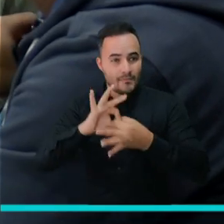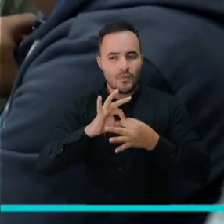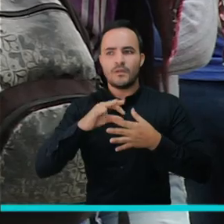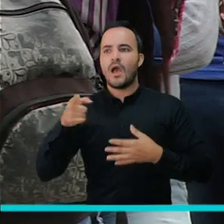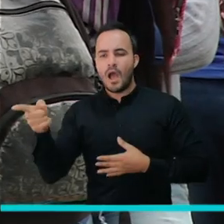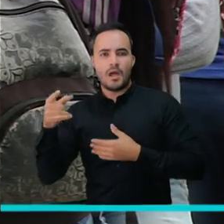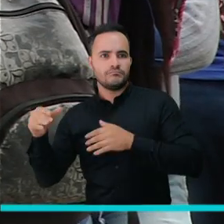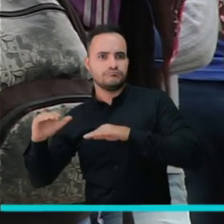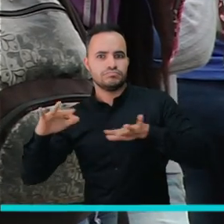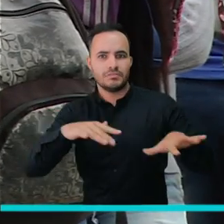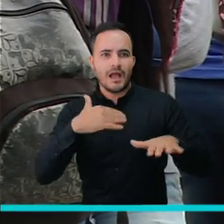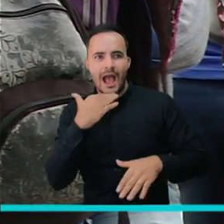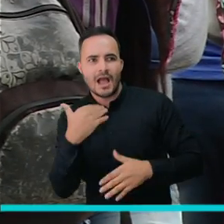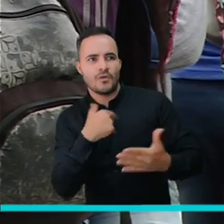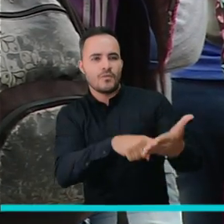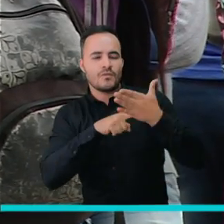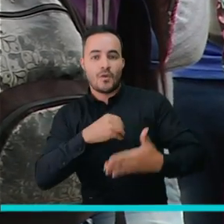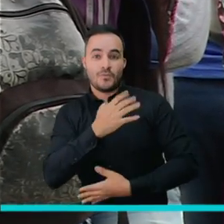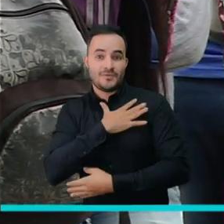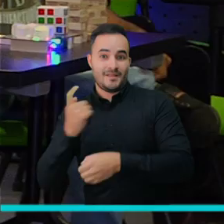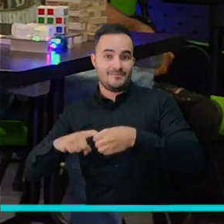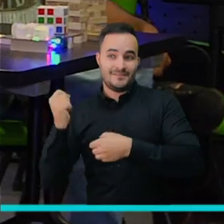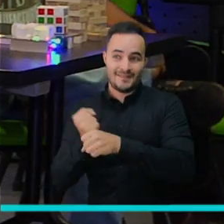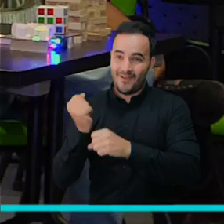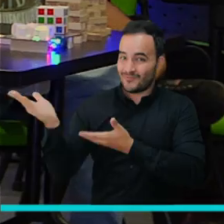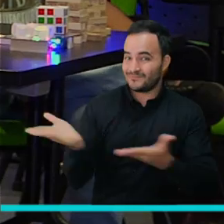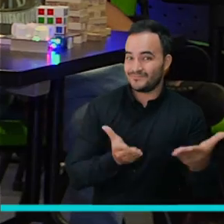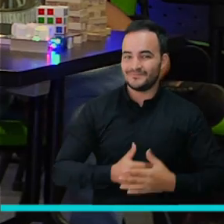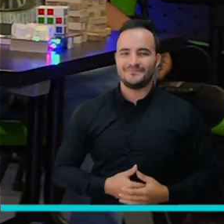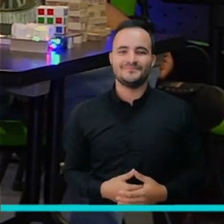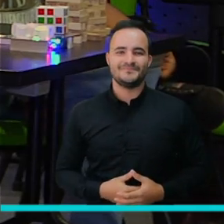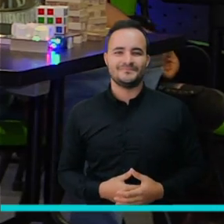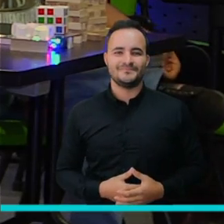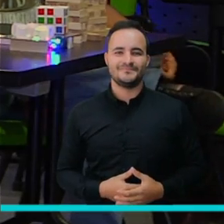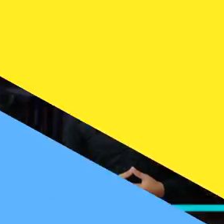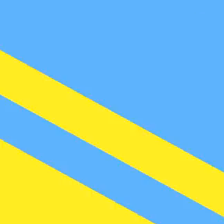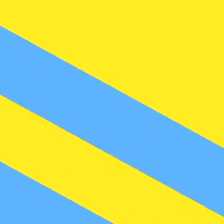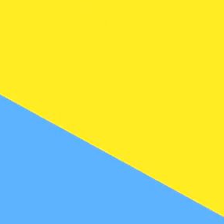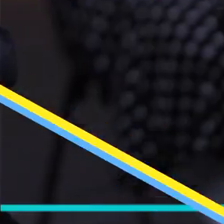pública y privada con el objetivo de brindar empleo a la juventud de la ciudad.